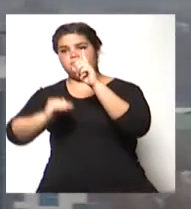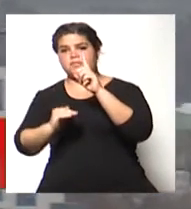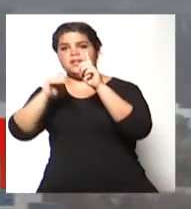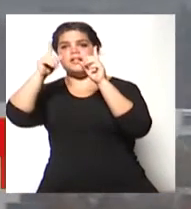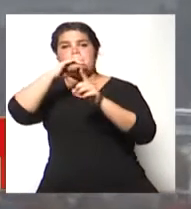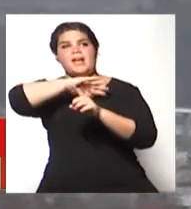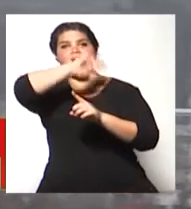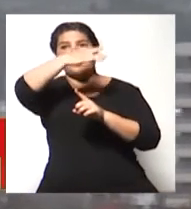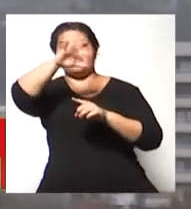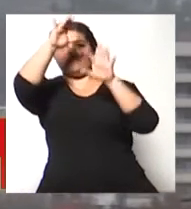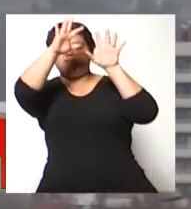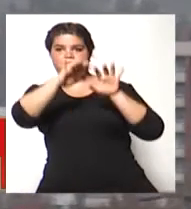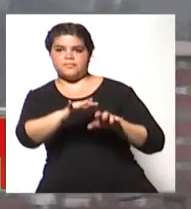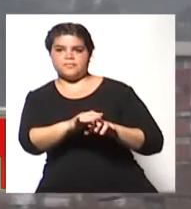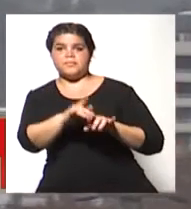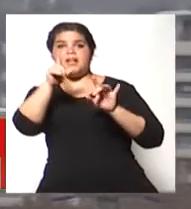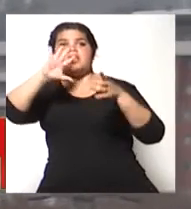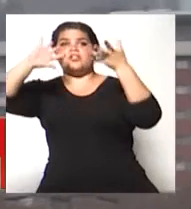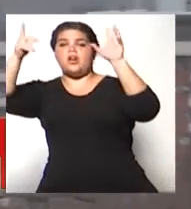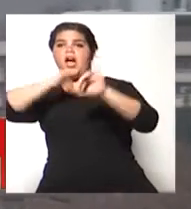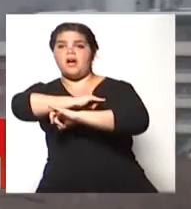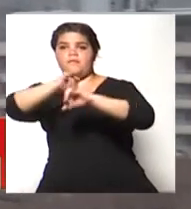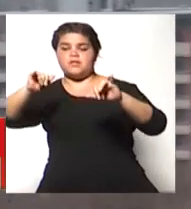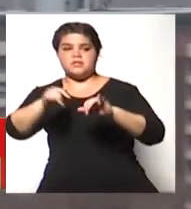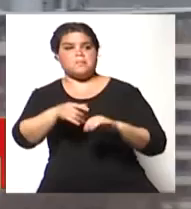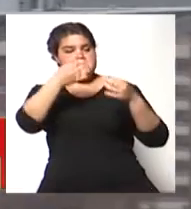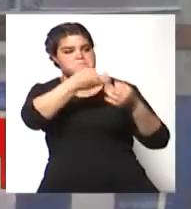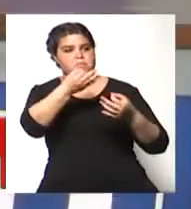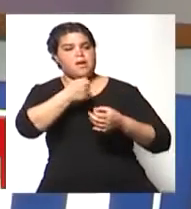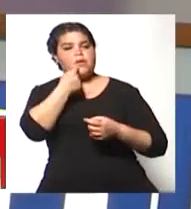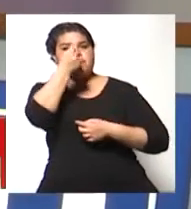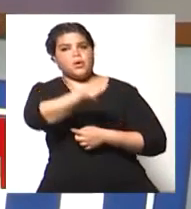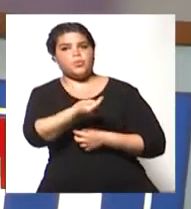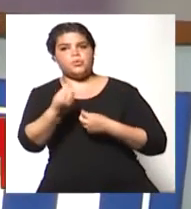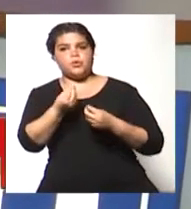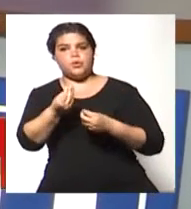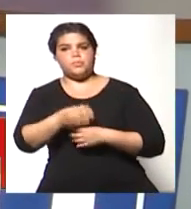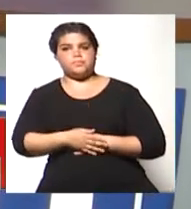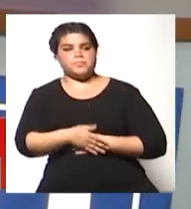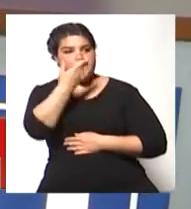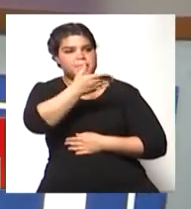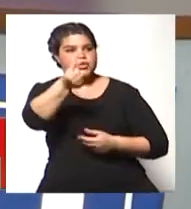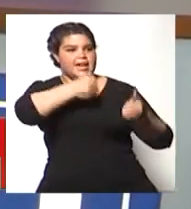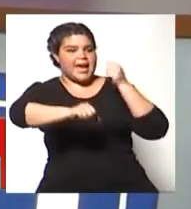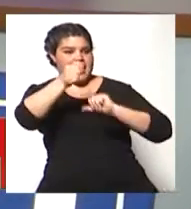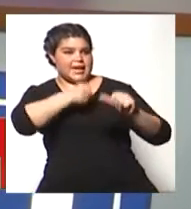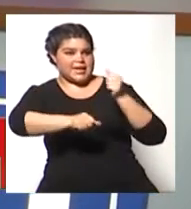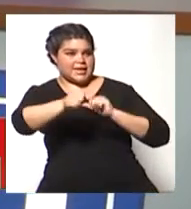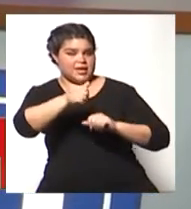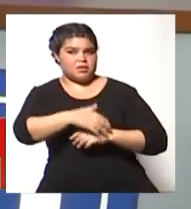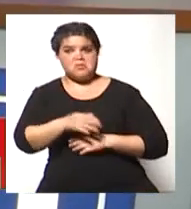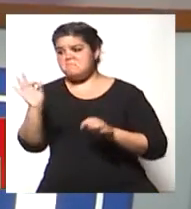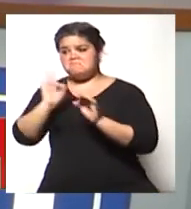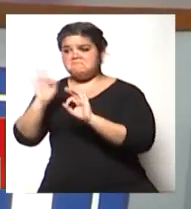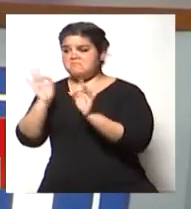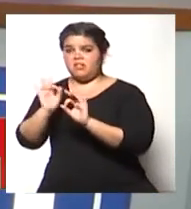Corvillera. Eso es lo que nos informa el Servicio Meteorológico. Totalmente. Juan Carlos, le pregunto sobre reportes de heridos en esta jornada. No, no hemos